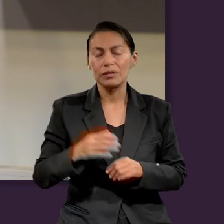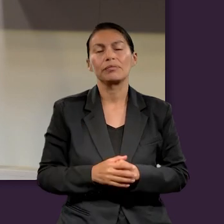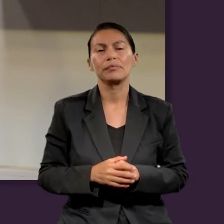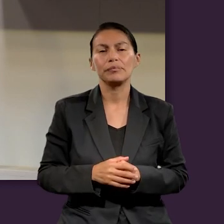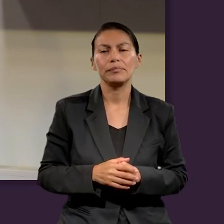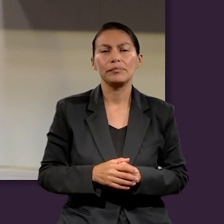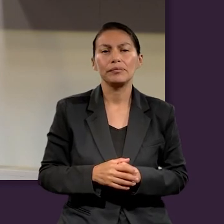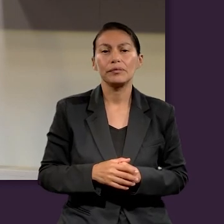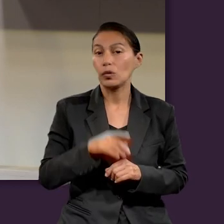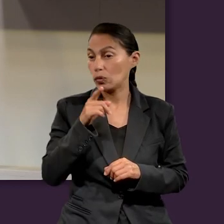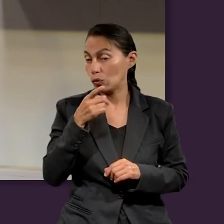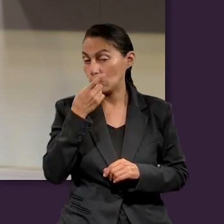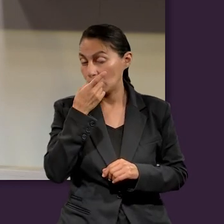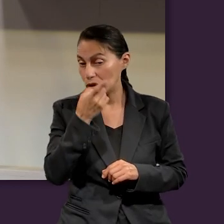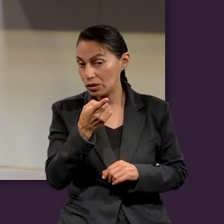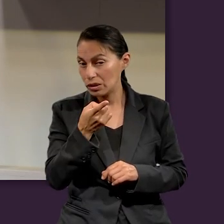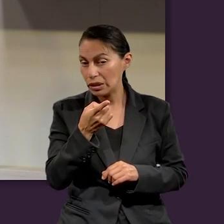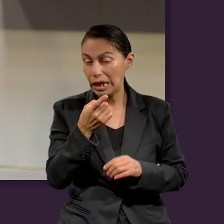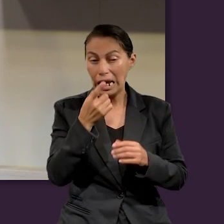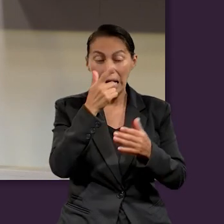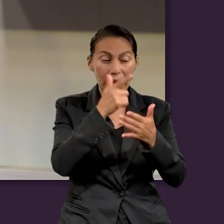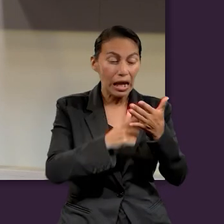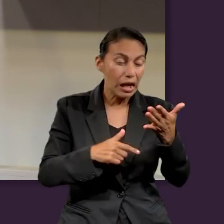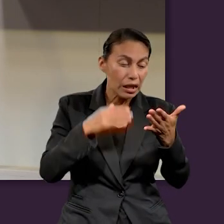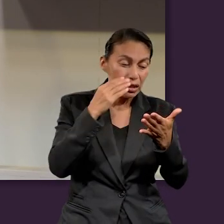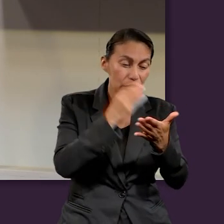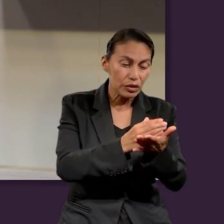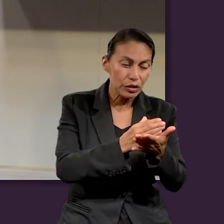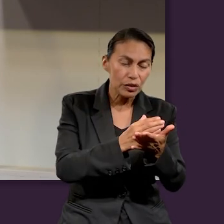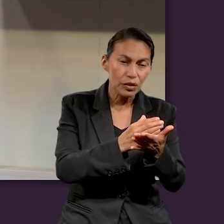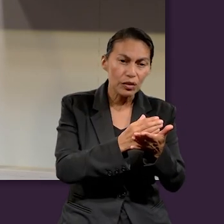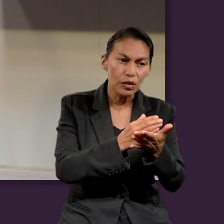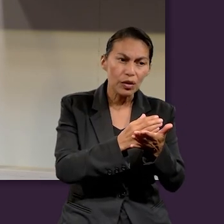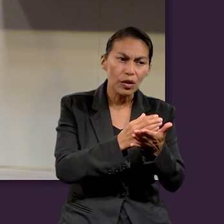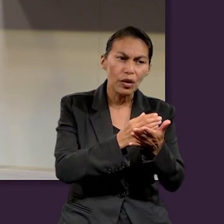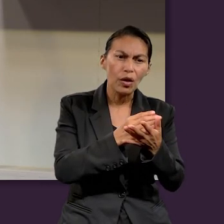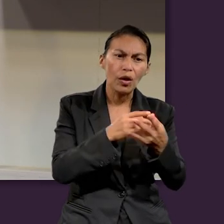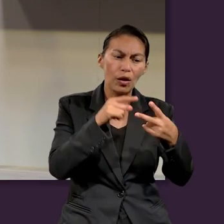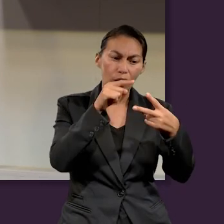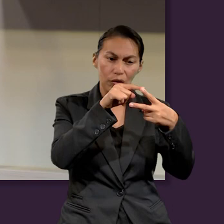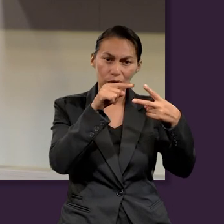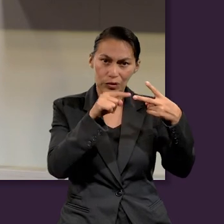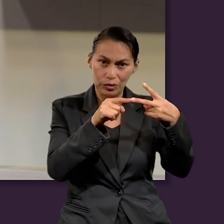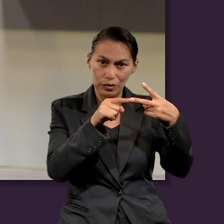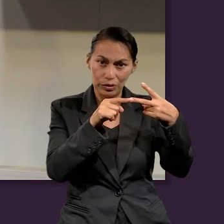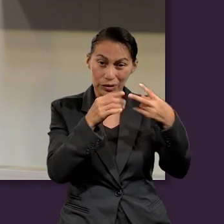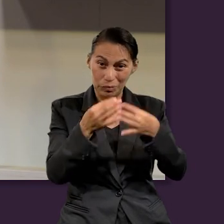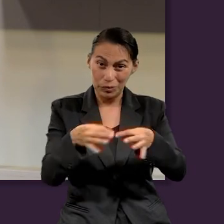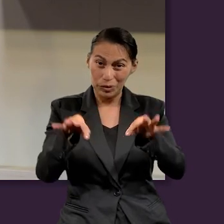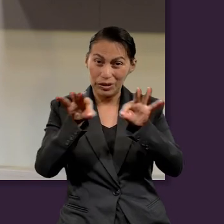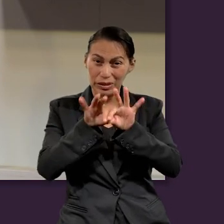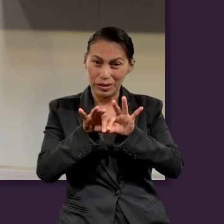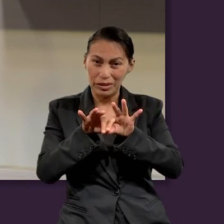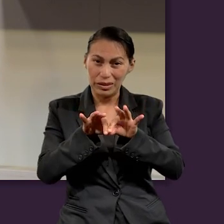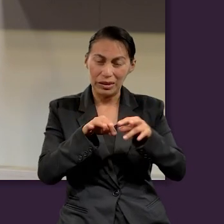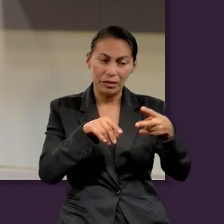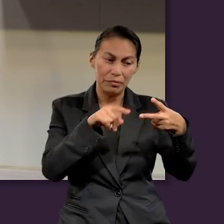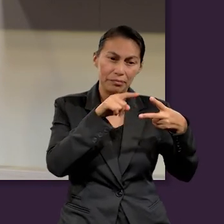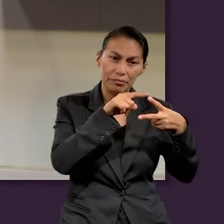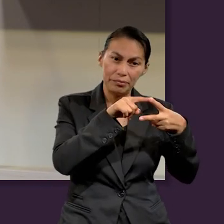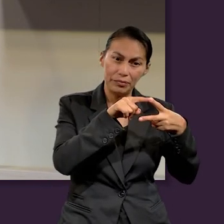Lisbeth, lo que mencionas. ¿Cómo es que esta lección pone el énfasis en dos puntos?